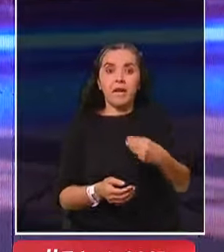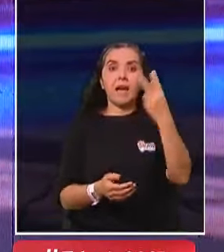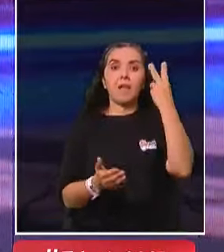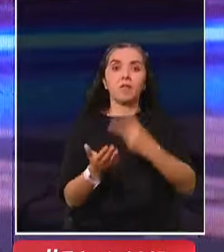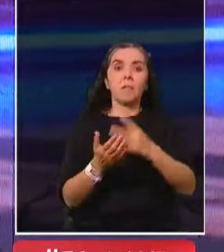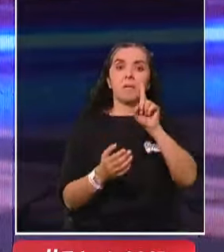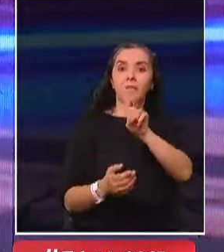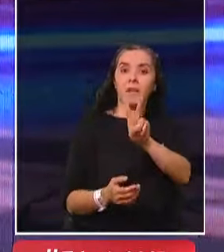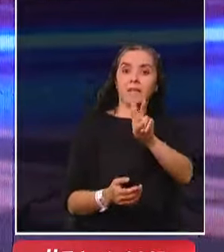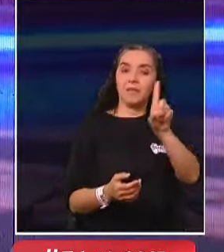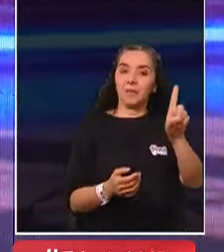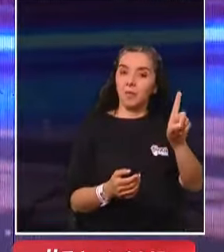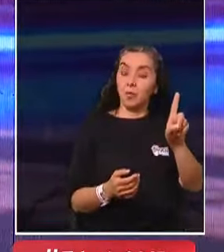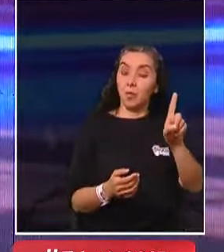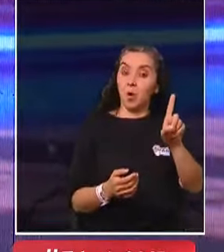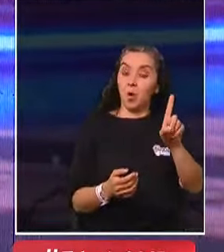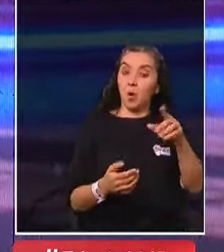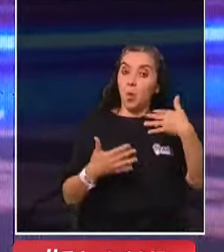2021,